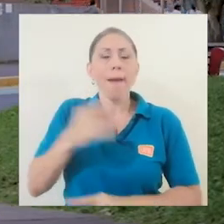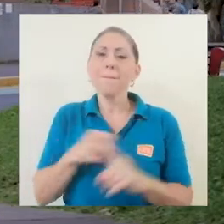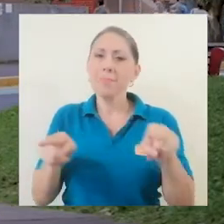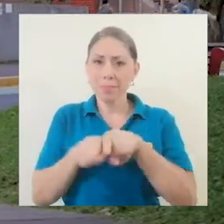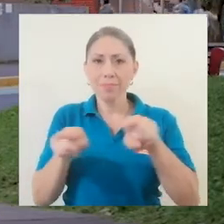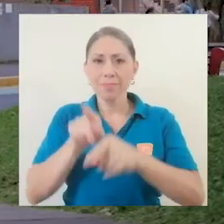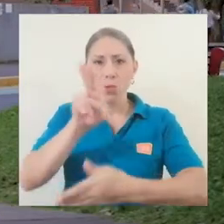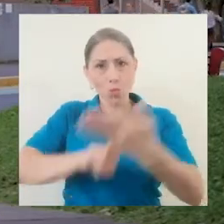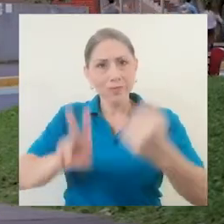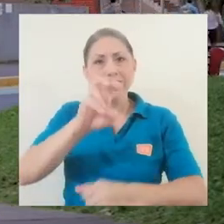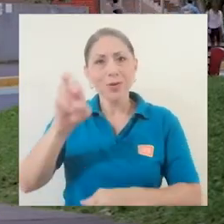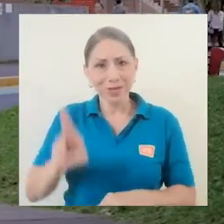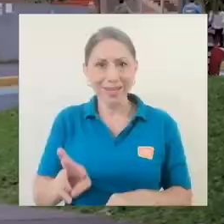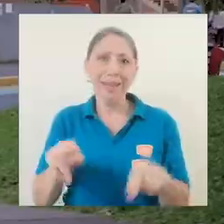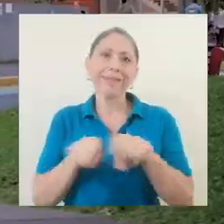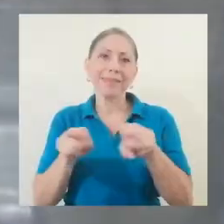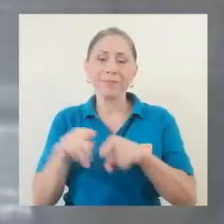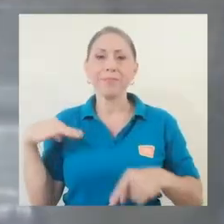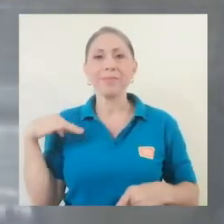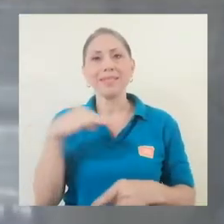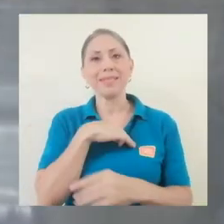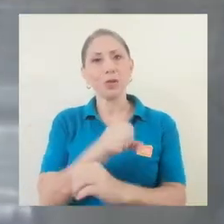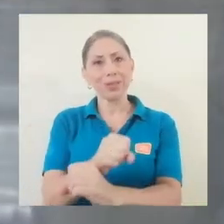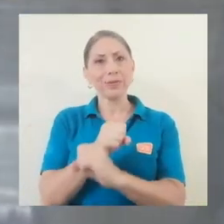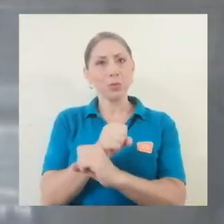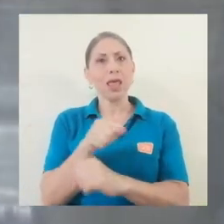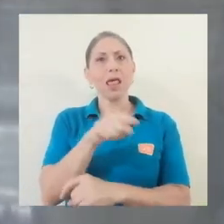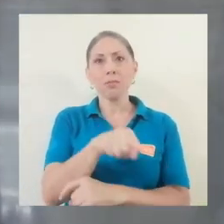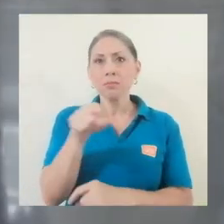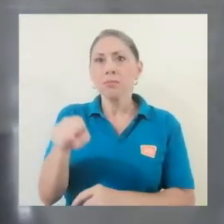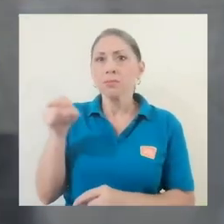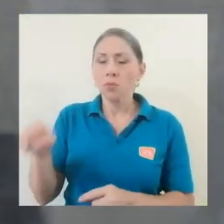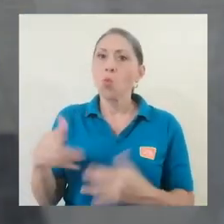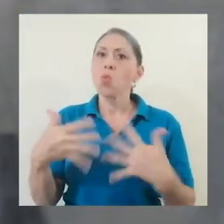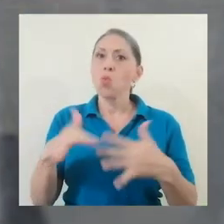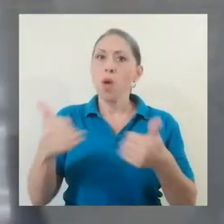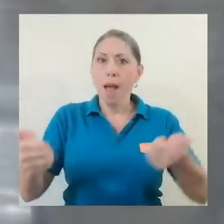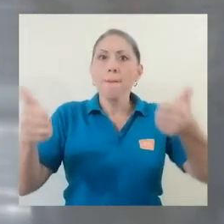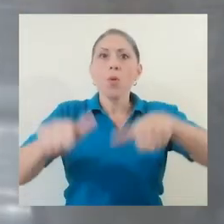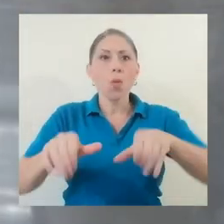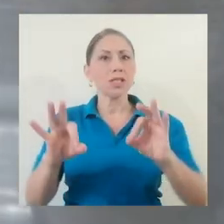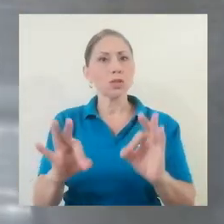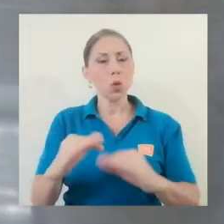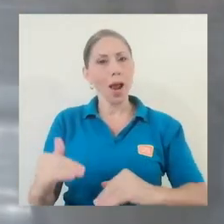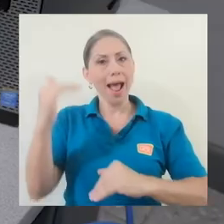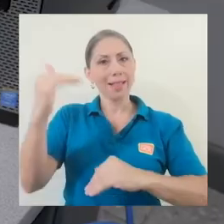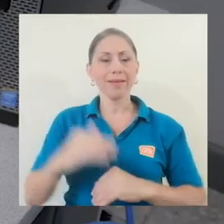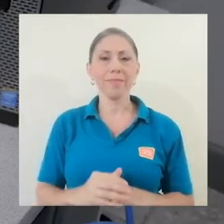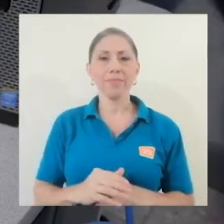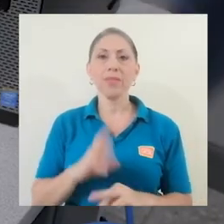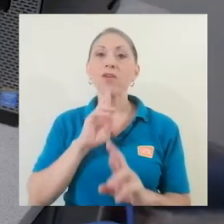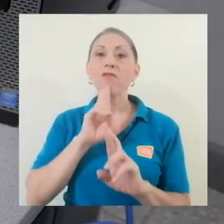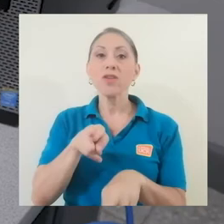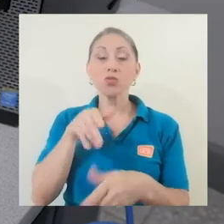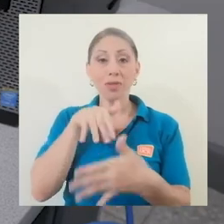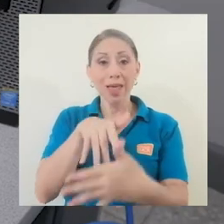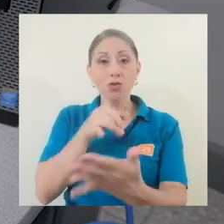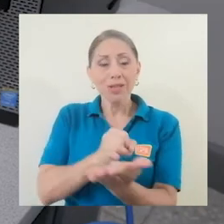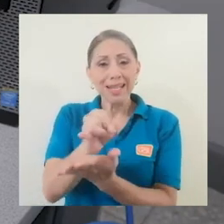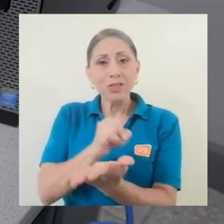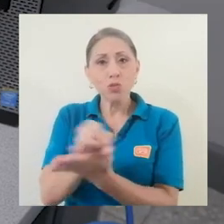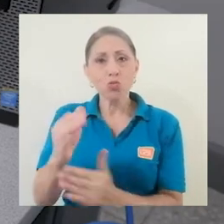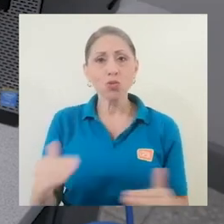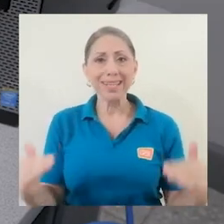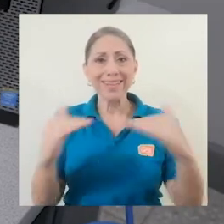Pero también la Universidad de Costa Rica, también el Ministerio de Seguridad tienen una aprobación alta. Los resultados del